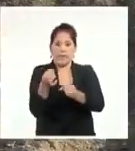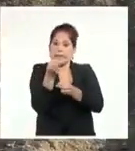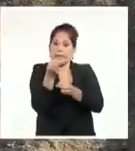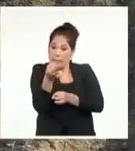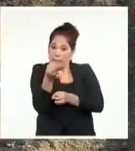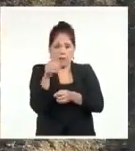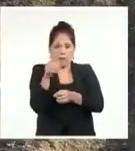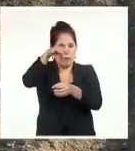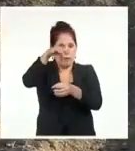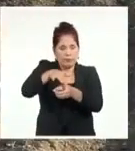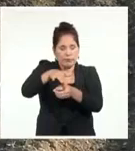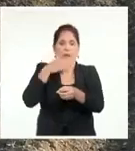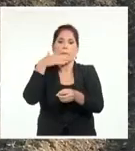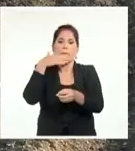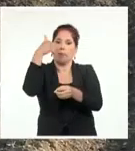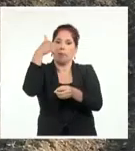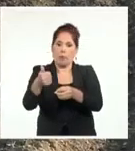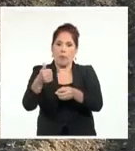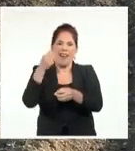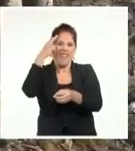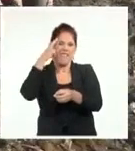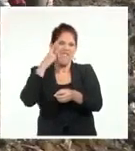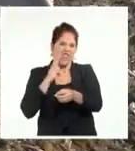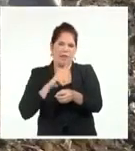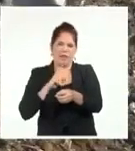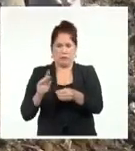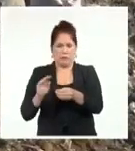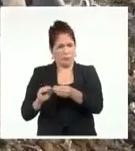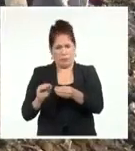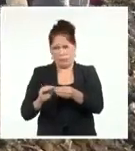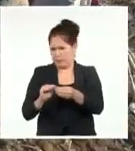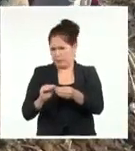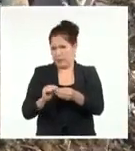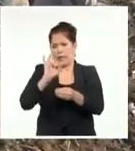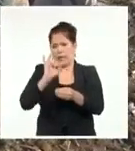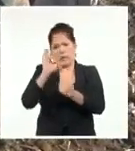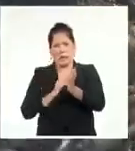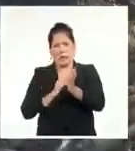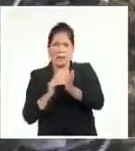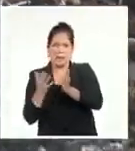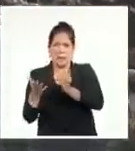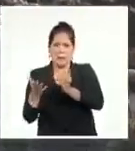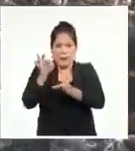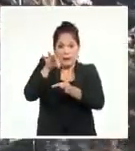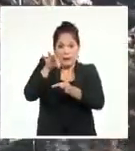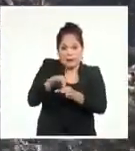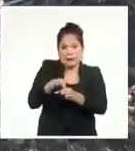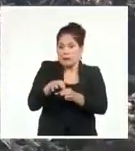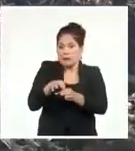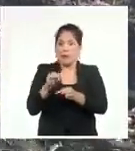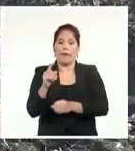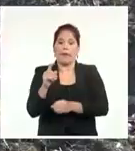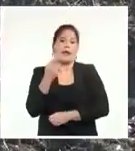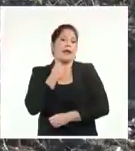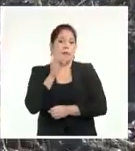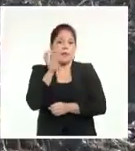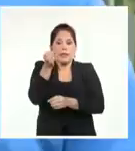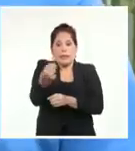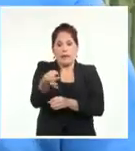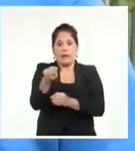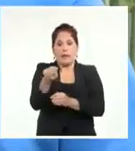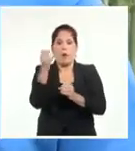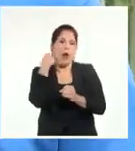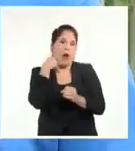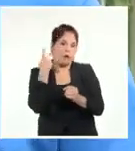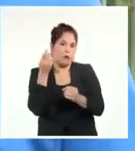No es posible sembrar una semilla que esté por encima